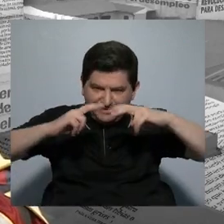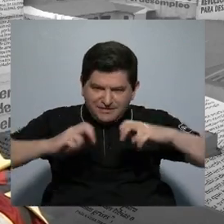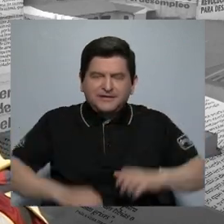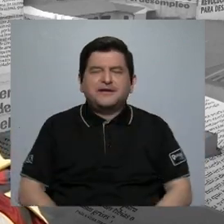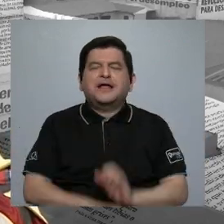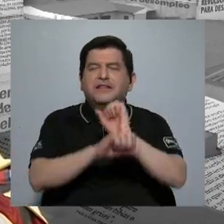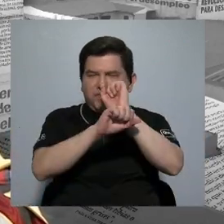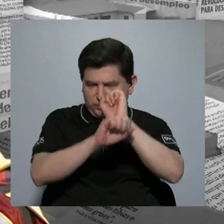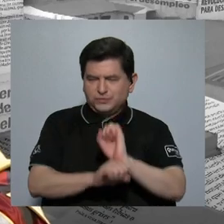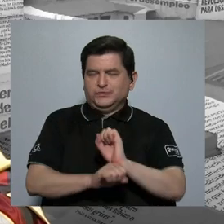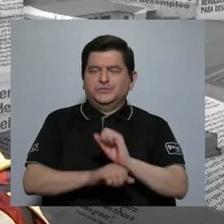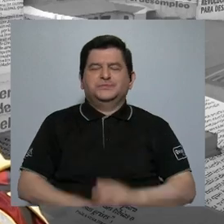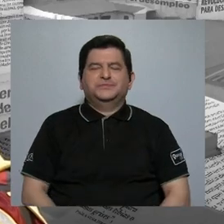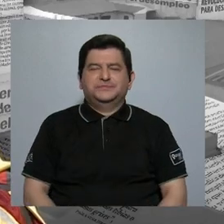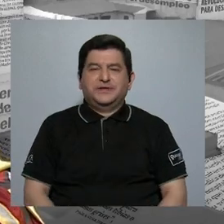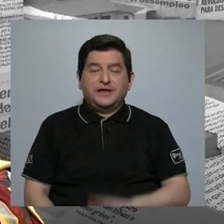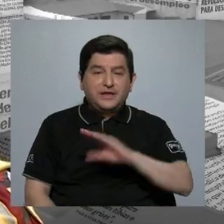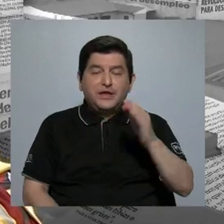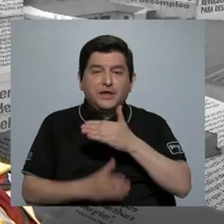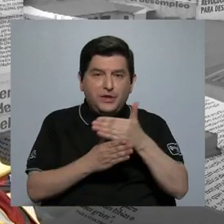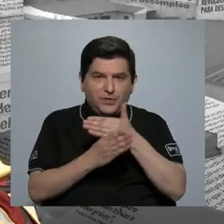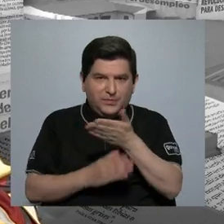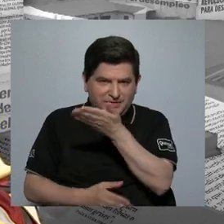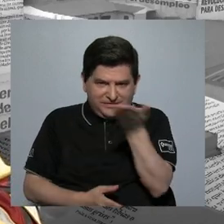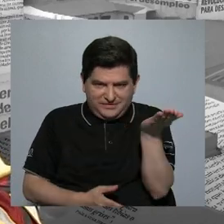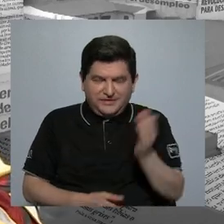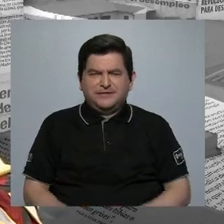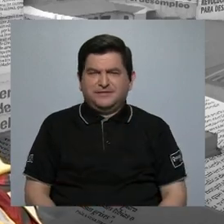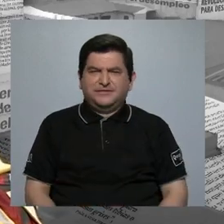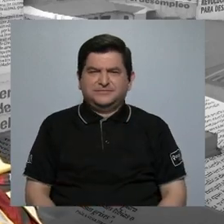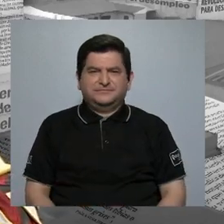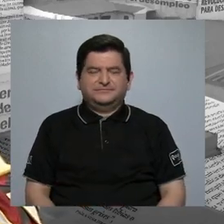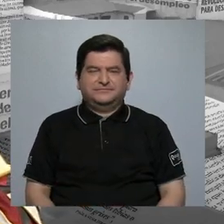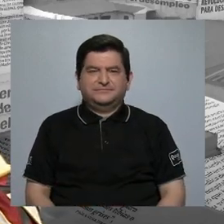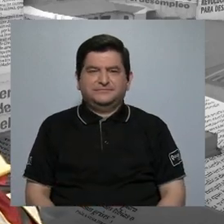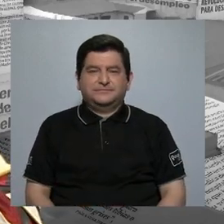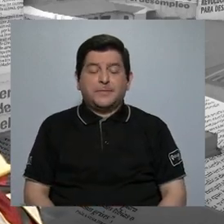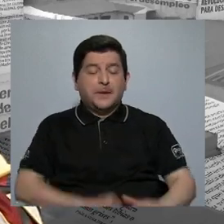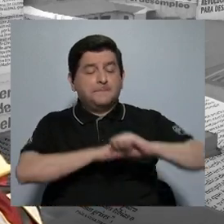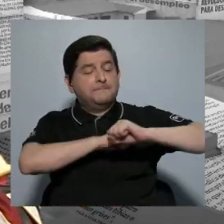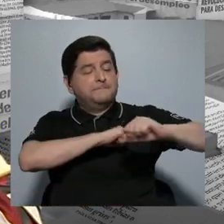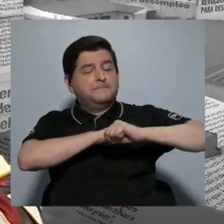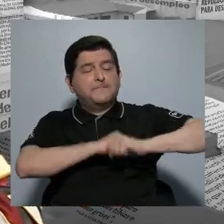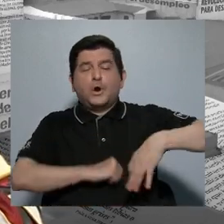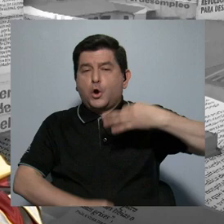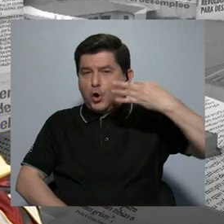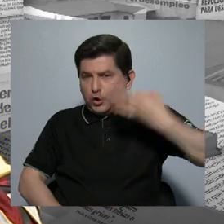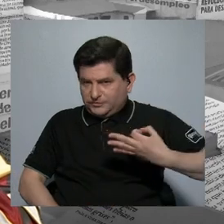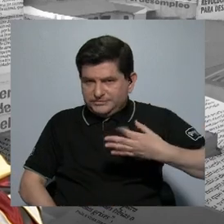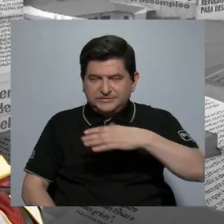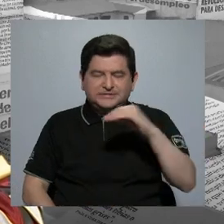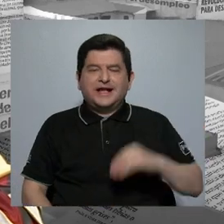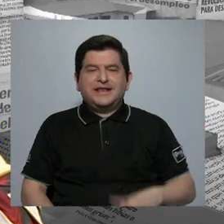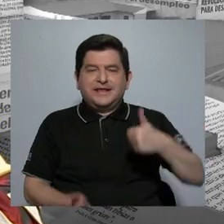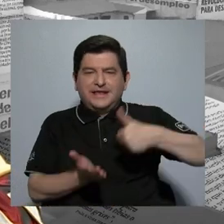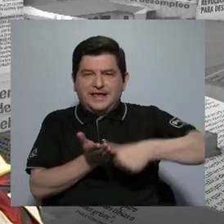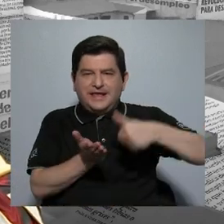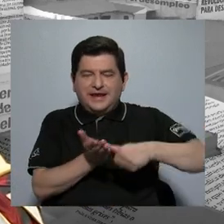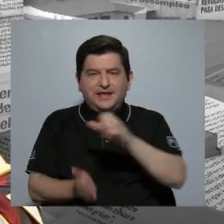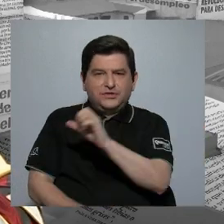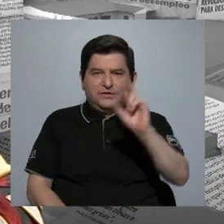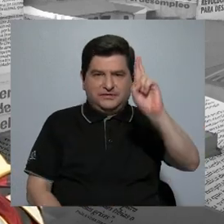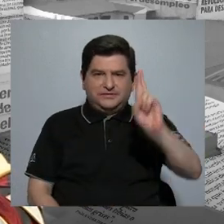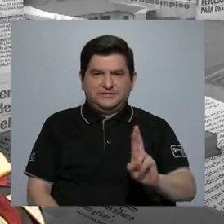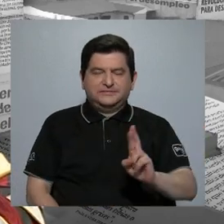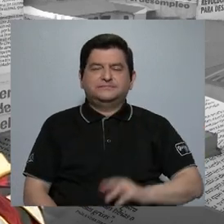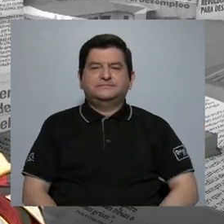a traerles y compartir con ustedes. Se trata de la publicidad oficial y electoral en